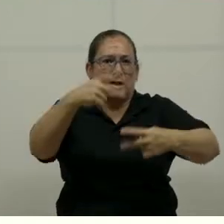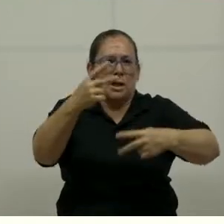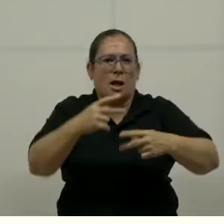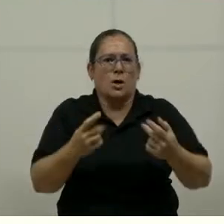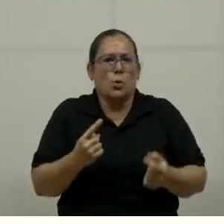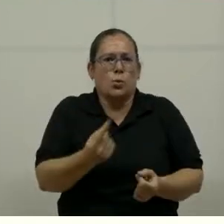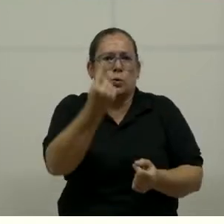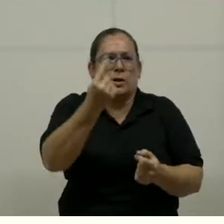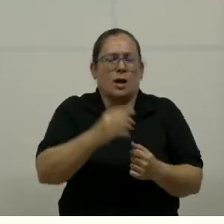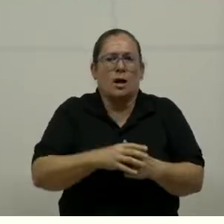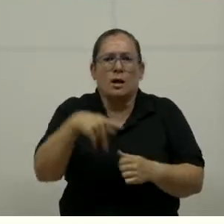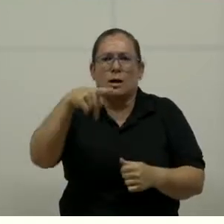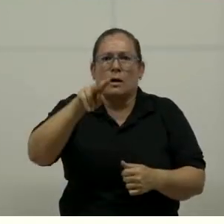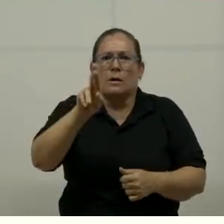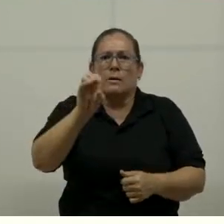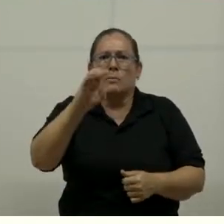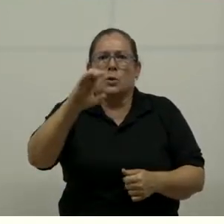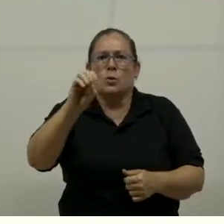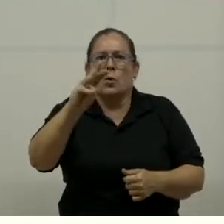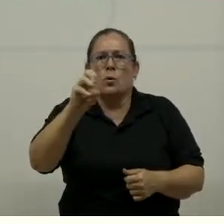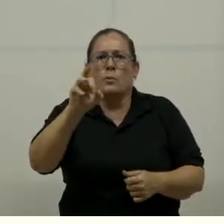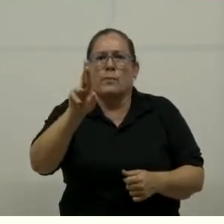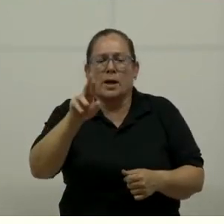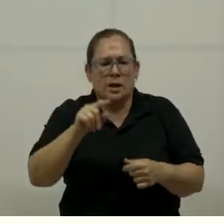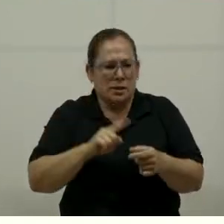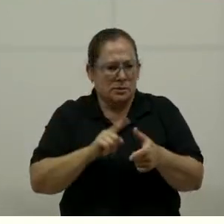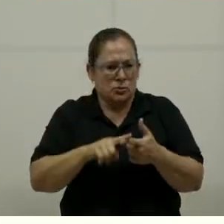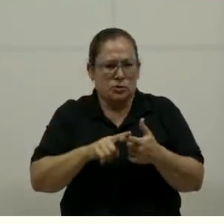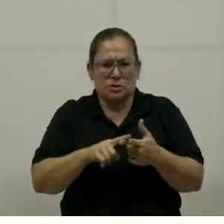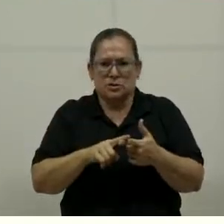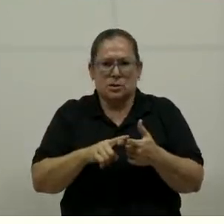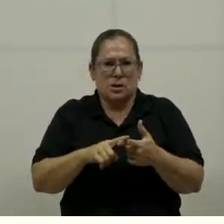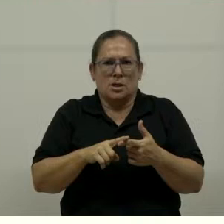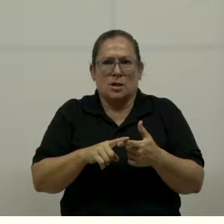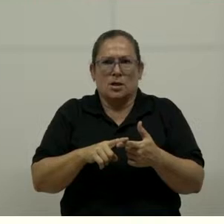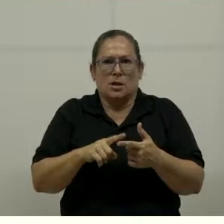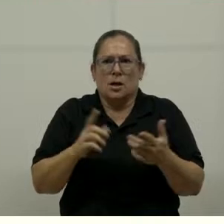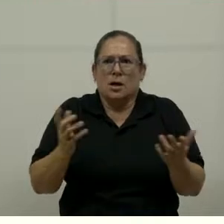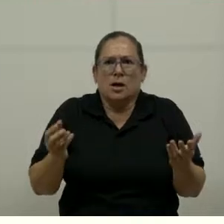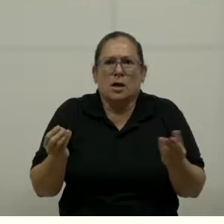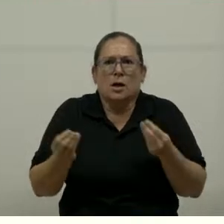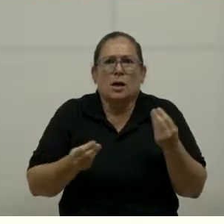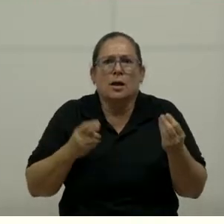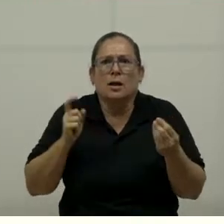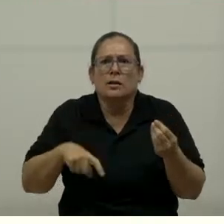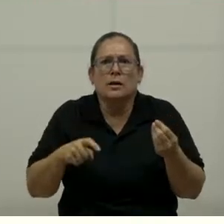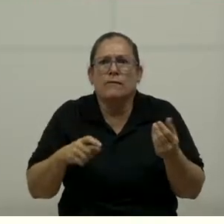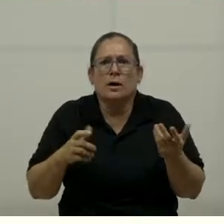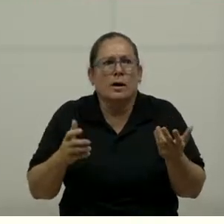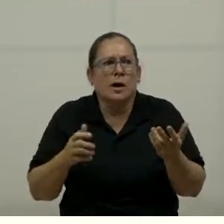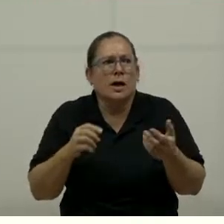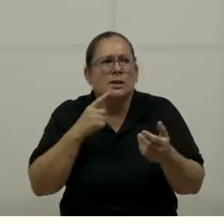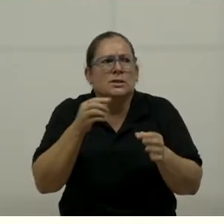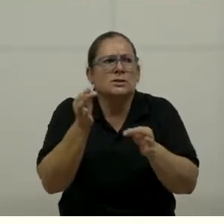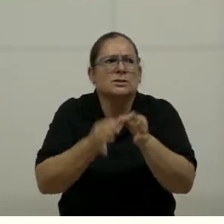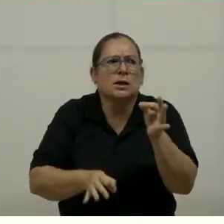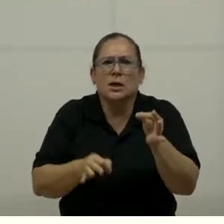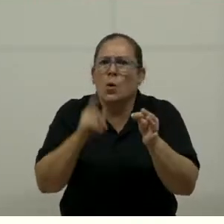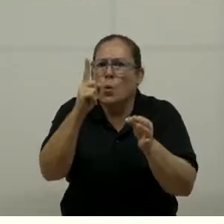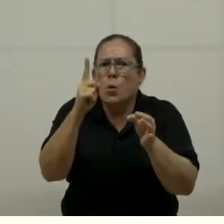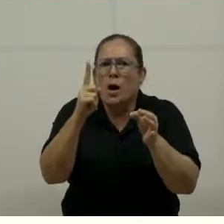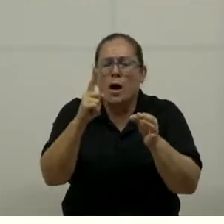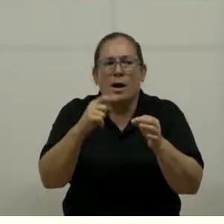Procomer. Y eso es una cosa relativamente sencilla de hacer que debemos de hacer, de promover rápidamente. de hacer que no se